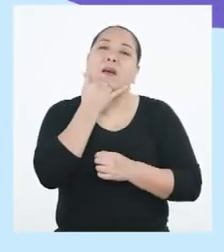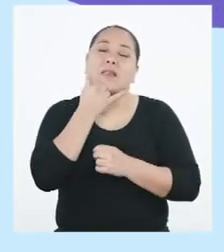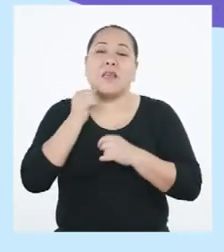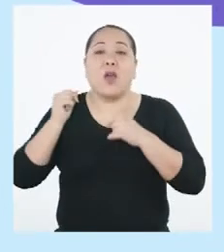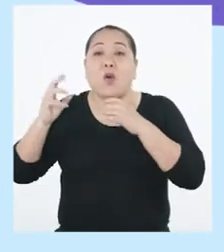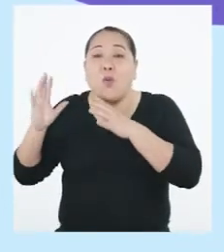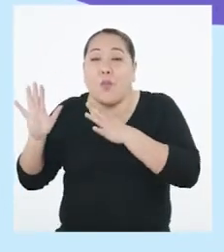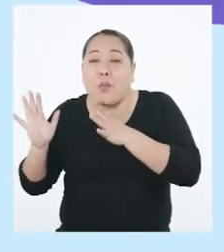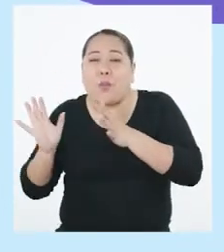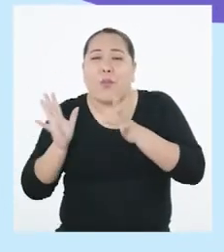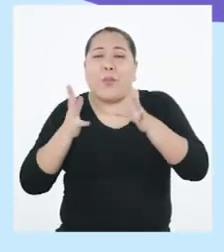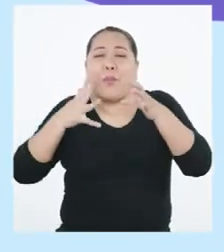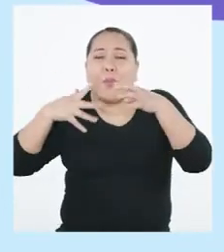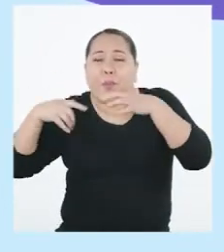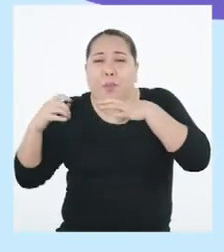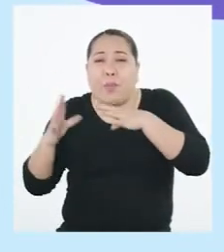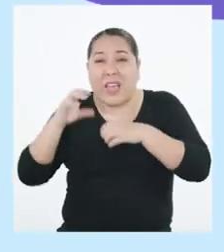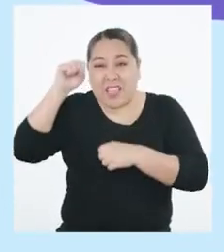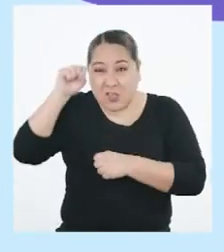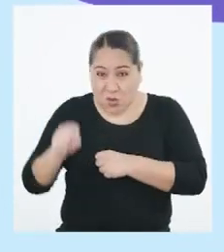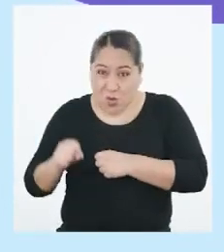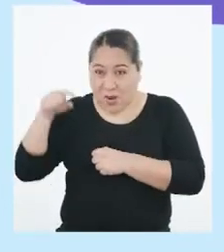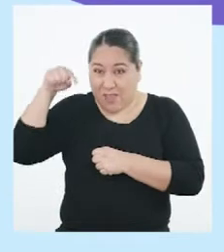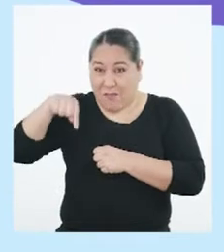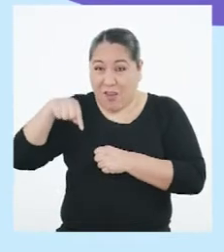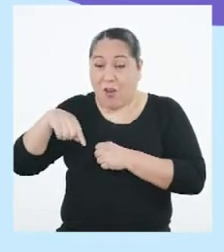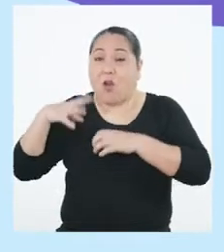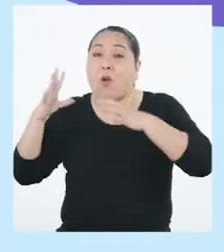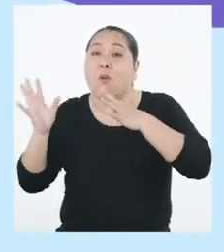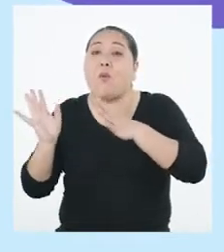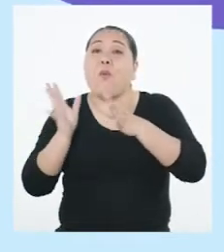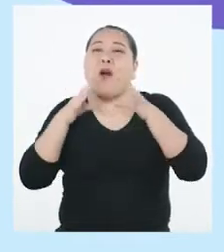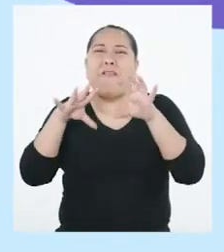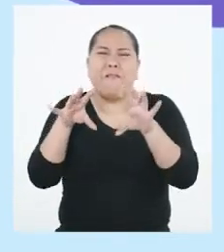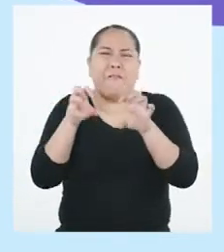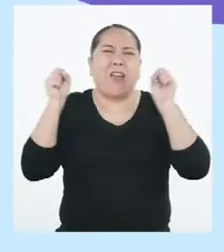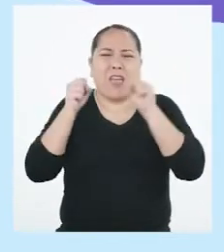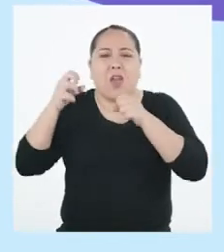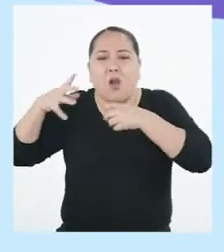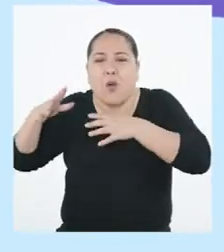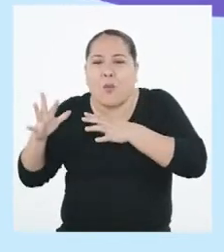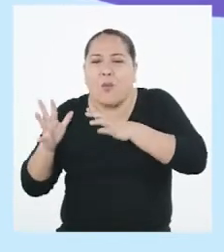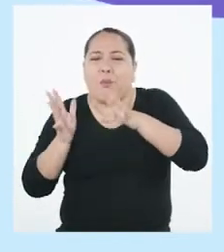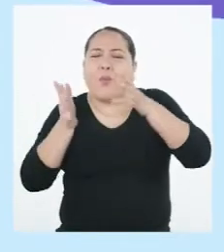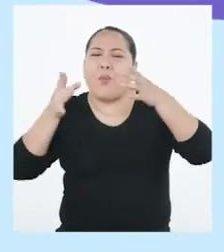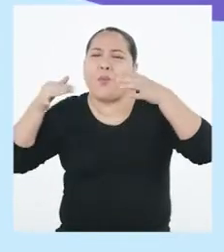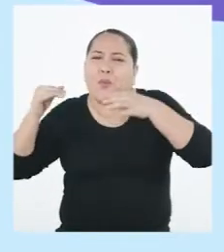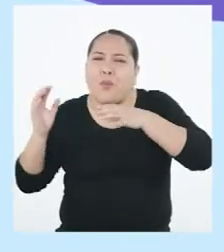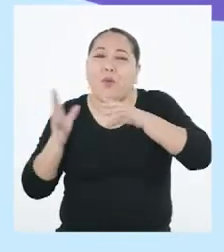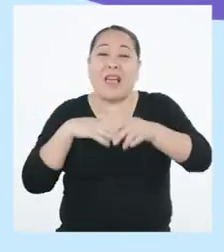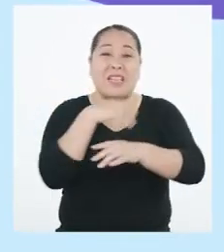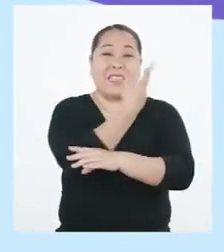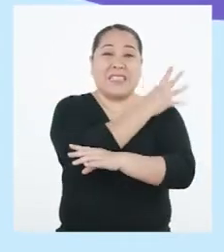masa de aire frío que viene desde el sur del continente ingresa a nuestro país por la selva sur y se desplaza hacia el norte.